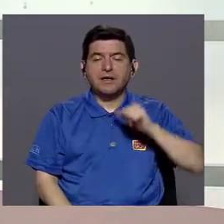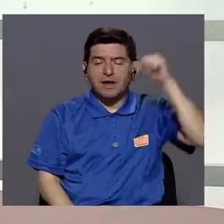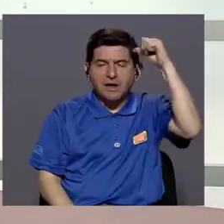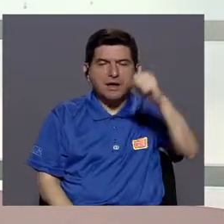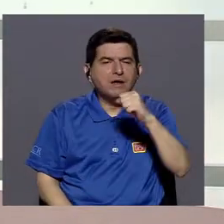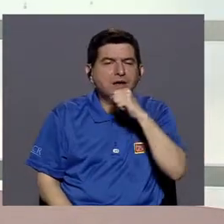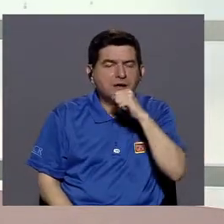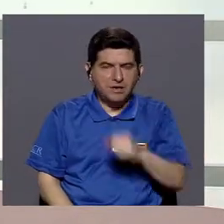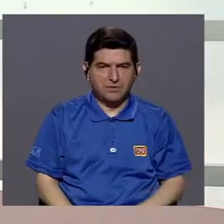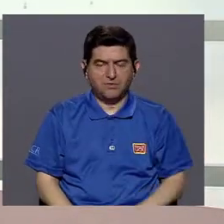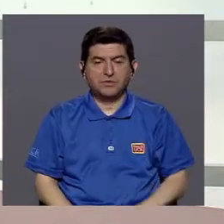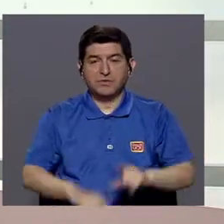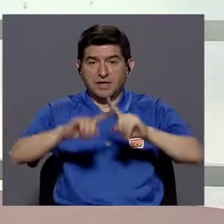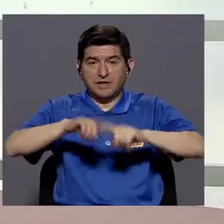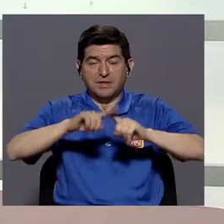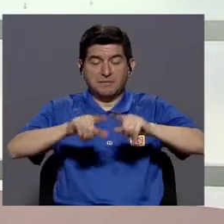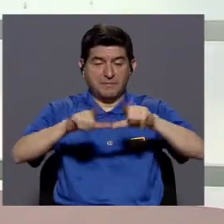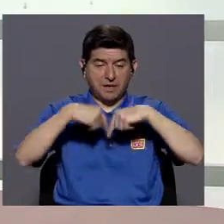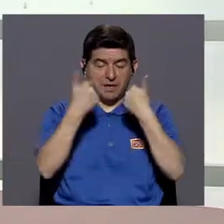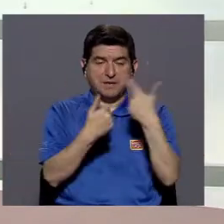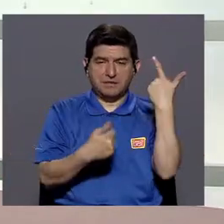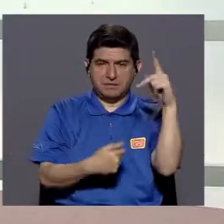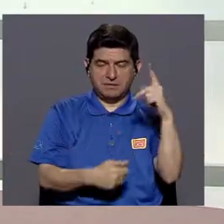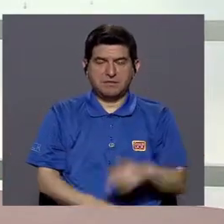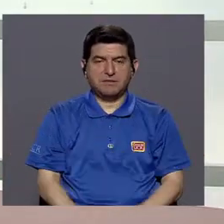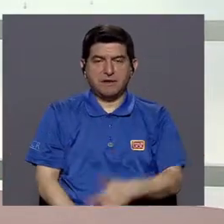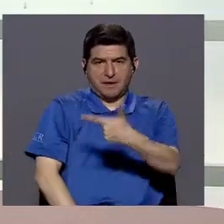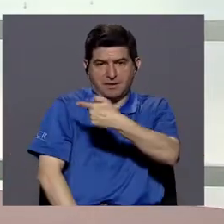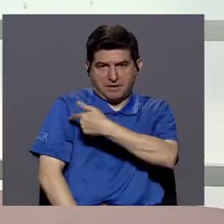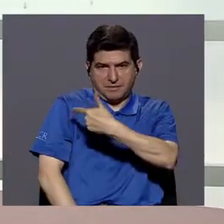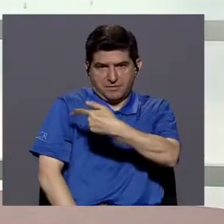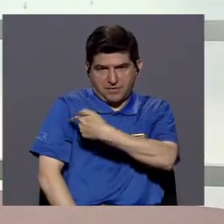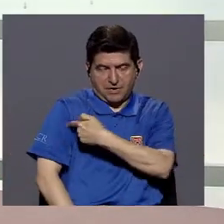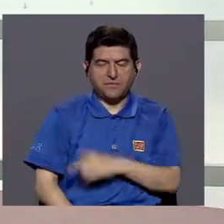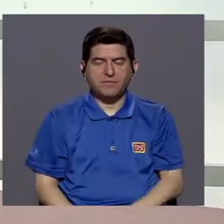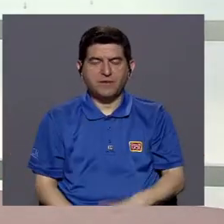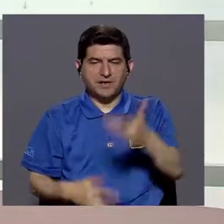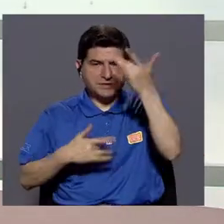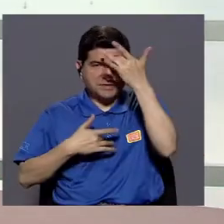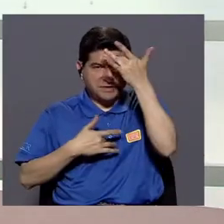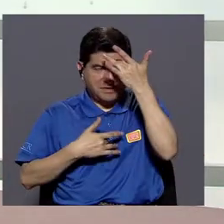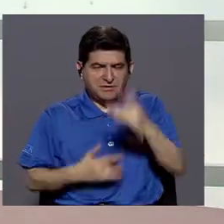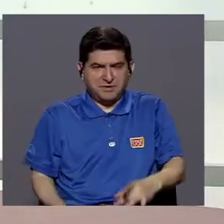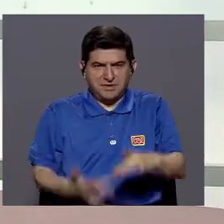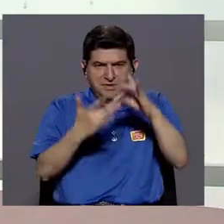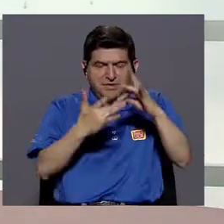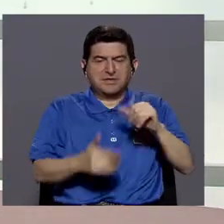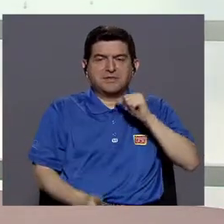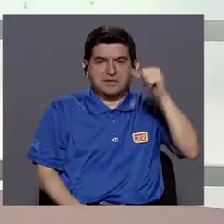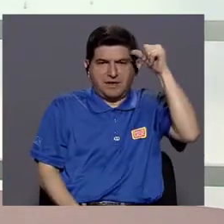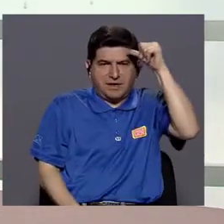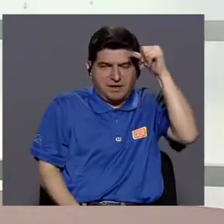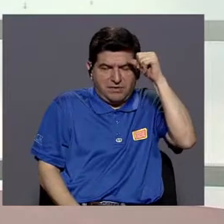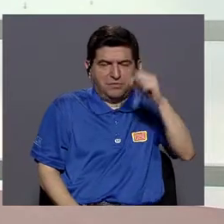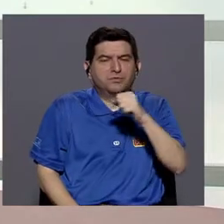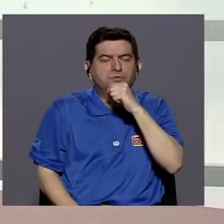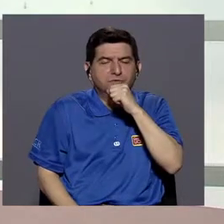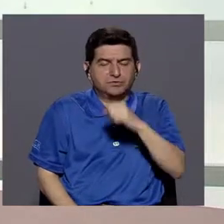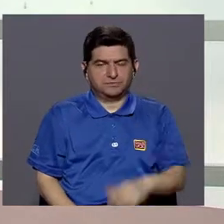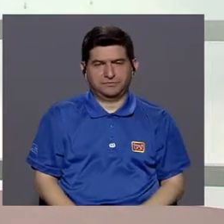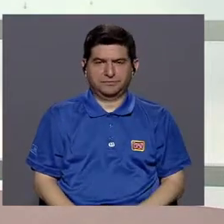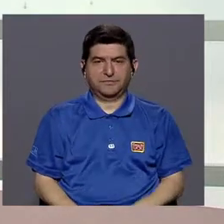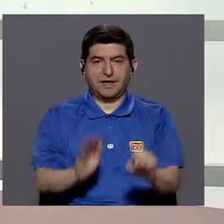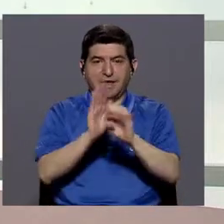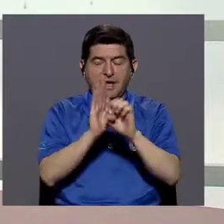ya cerca de la tercera edad ya vienen las vacunas, bueno, o depende de los grupos de riesgo, vienen las vacunas para padecimientos específicos de